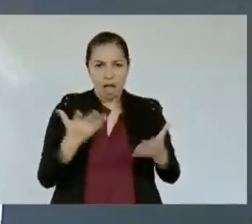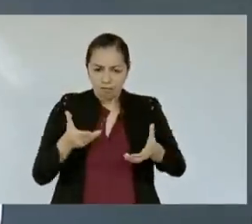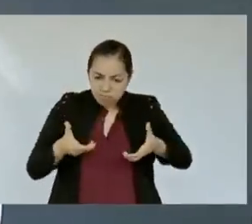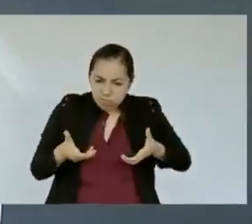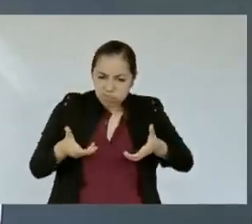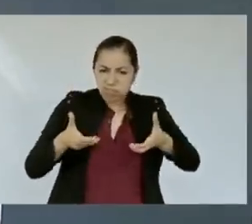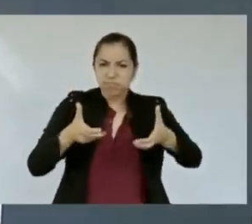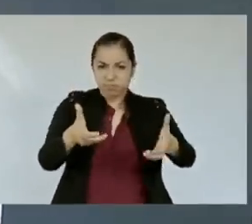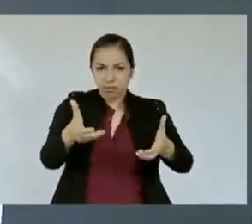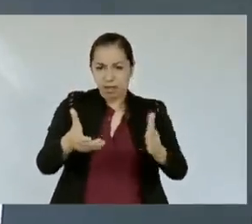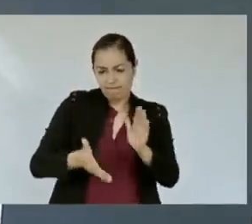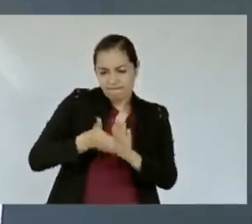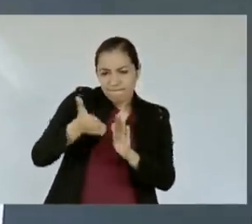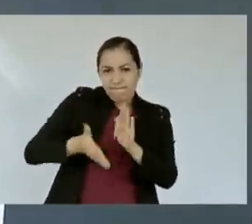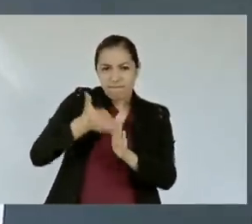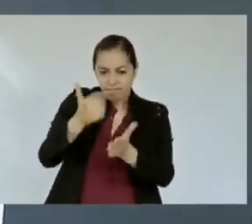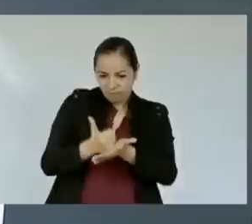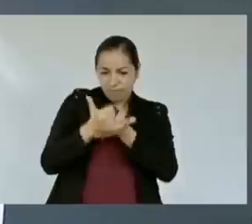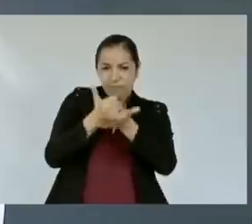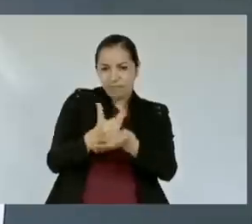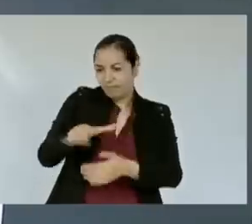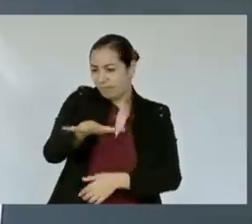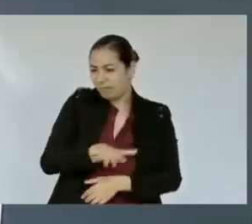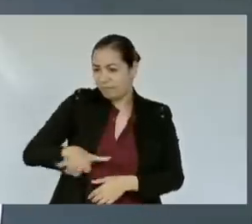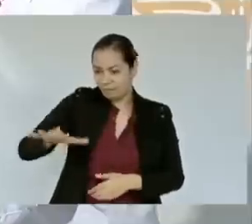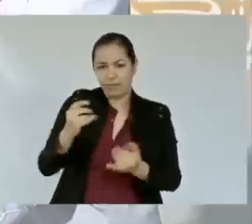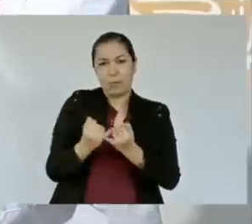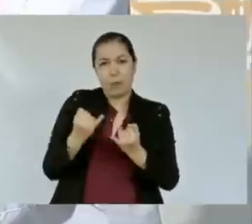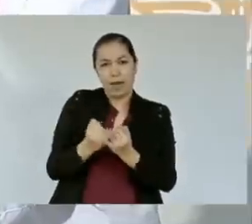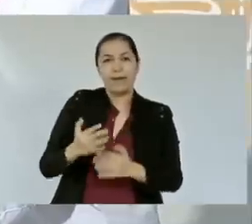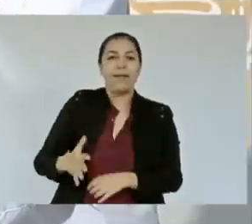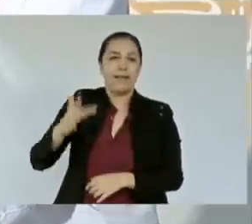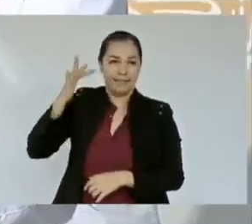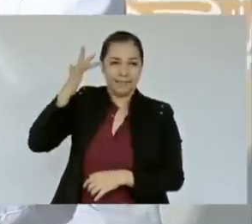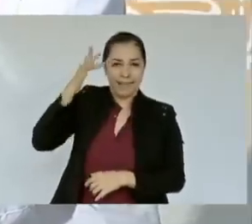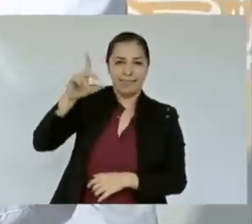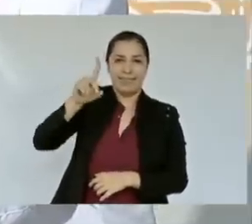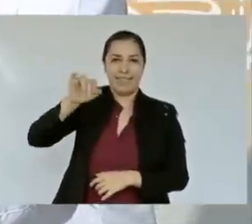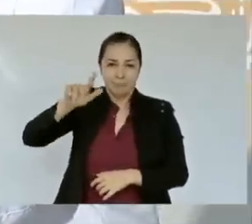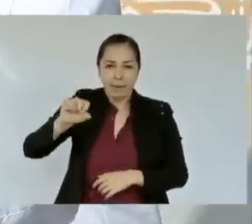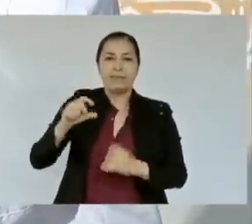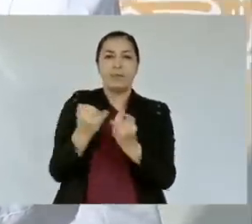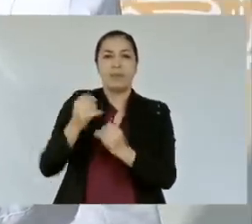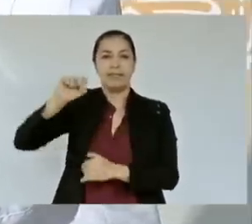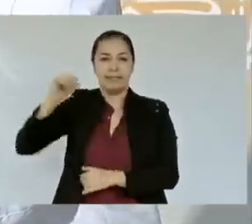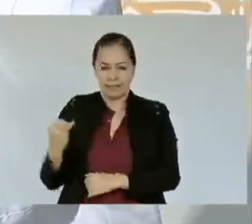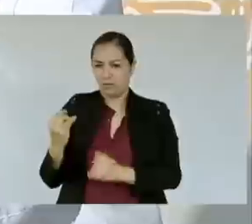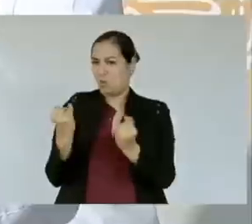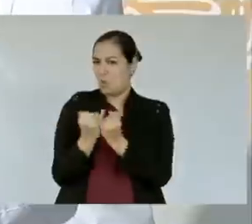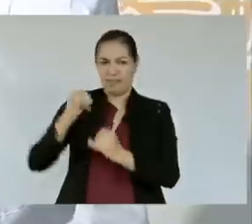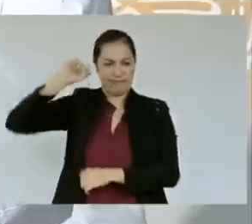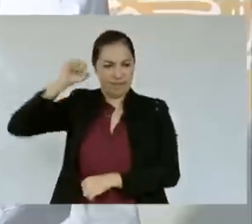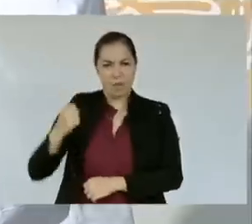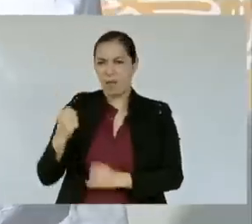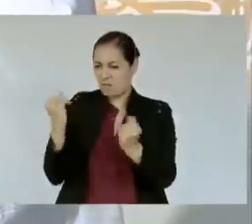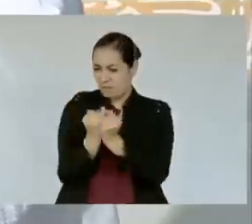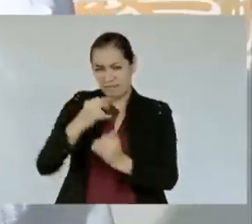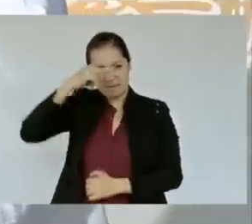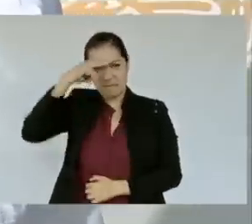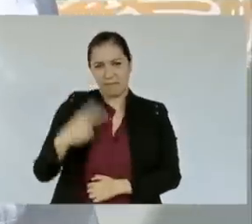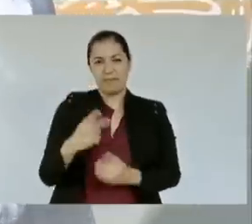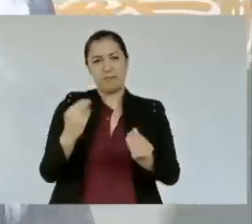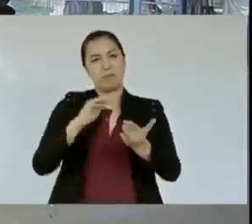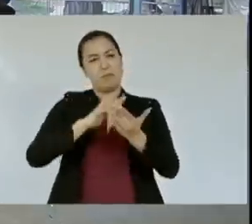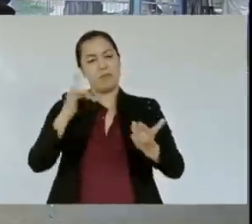que va a ayudar a San Dimas a San Ignacio a Durango a Sinaloa a México muchas gracias de